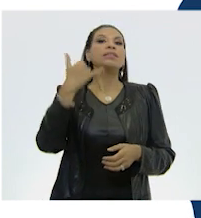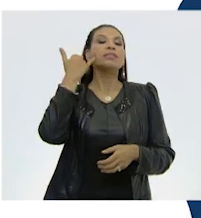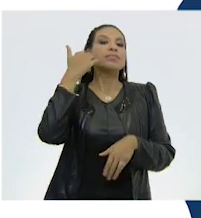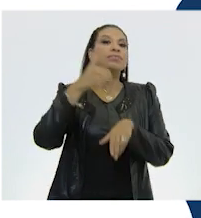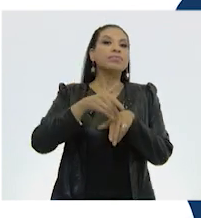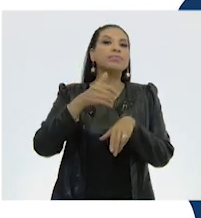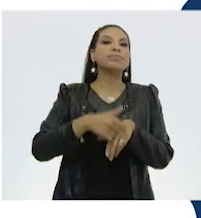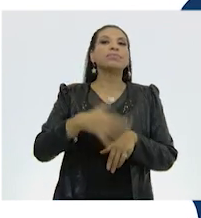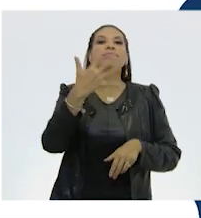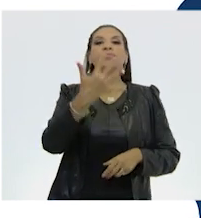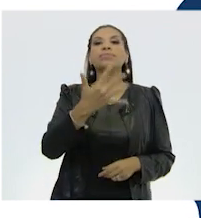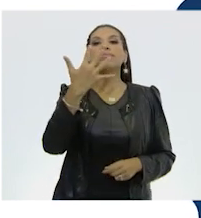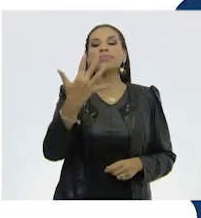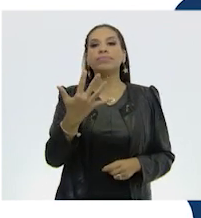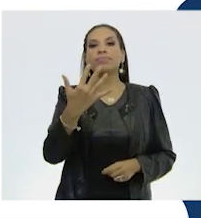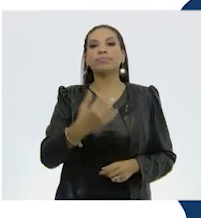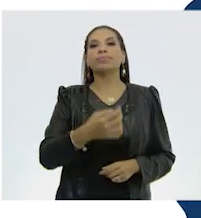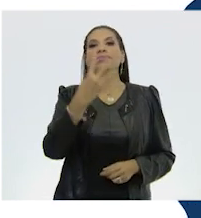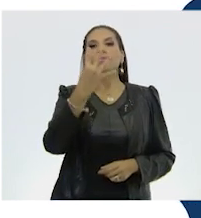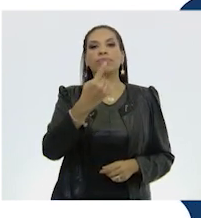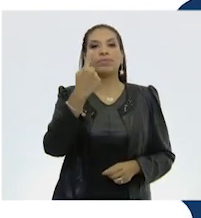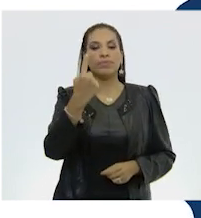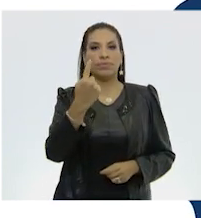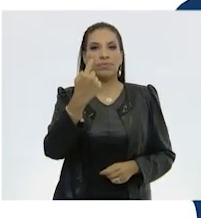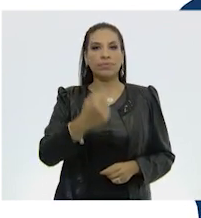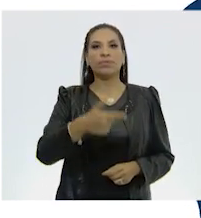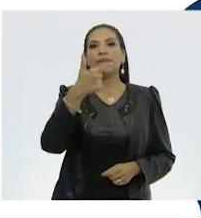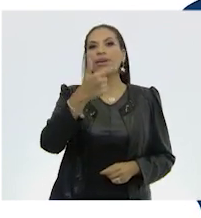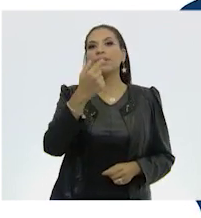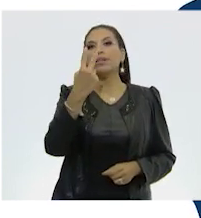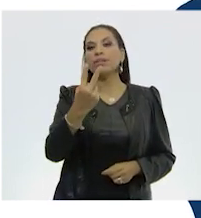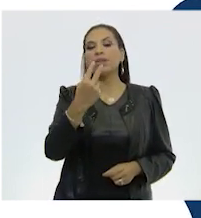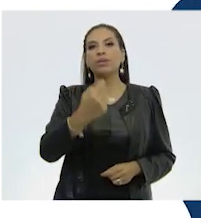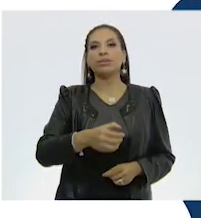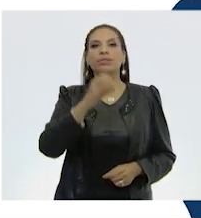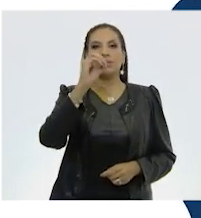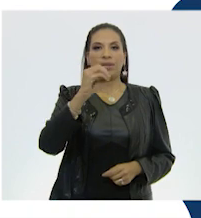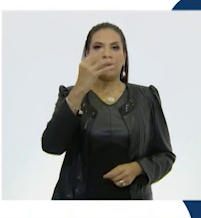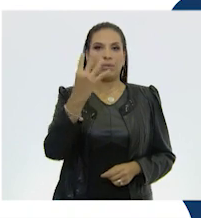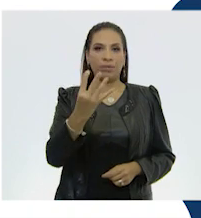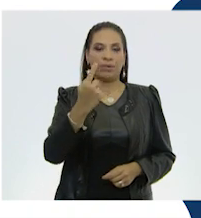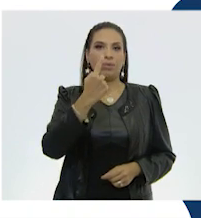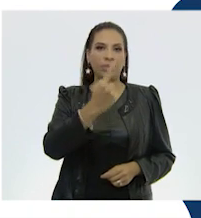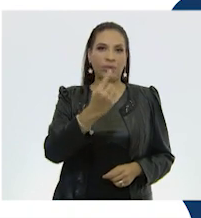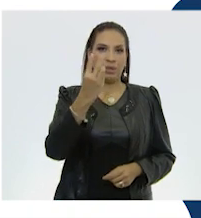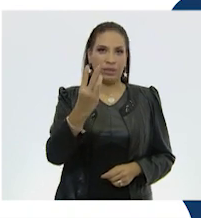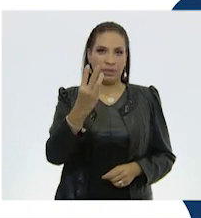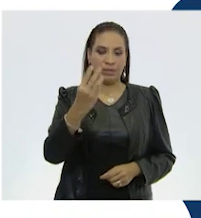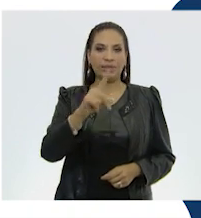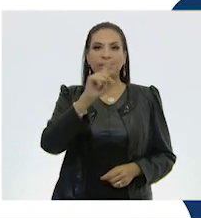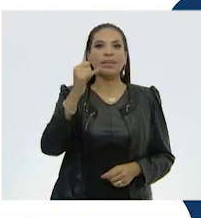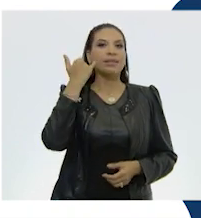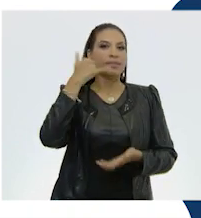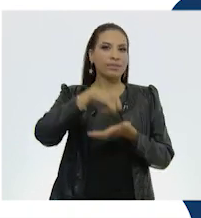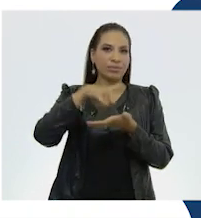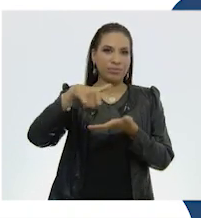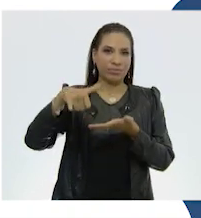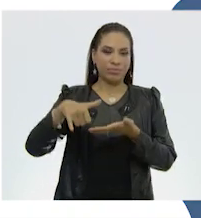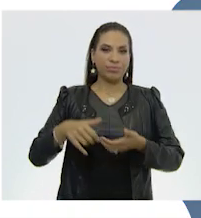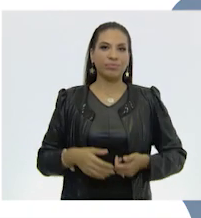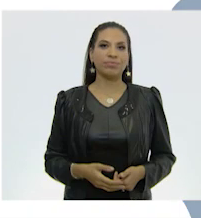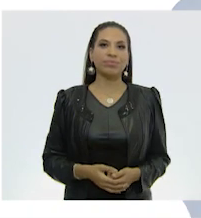teléfono 554172-0413. 100 líneas.